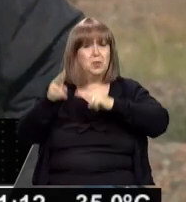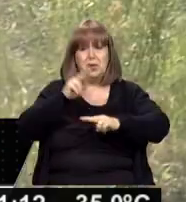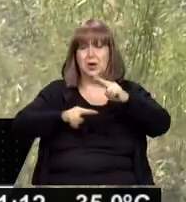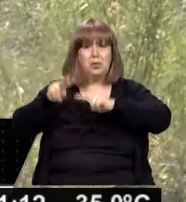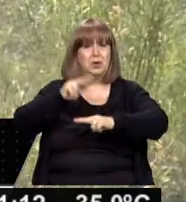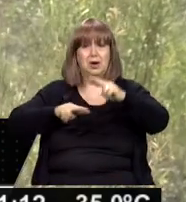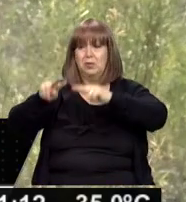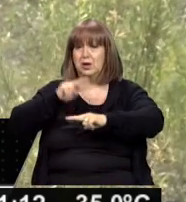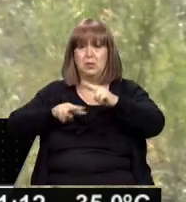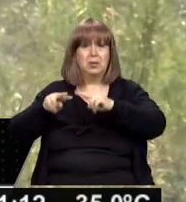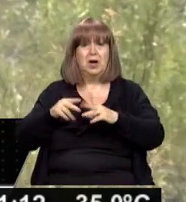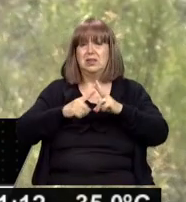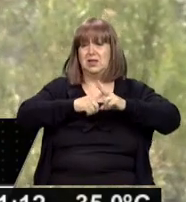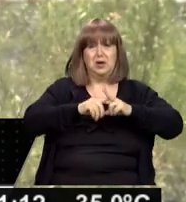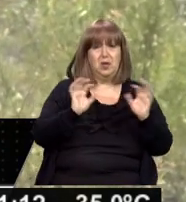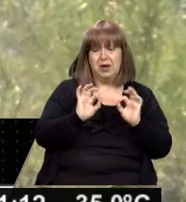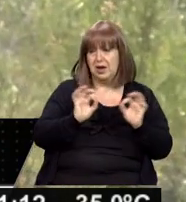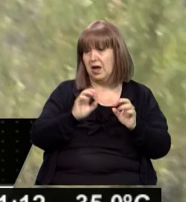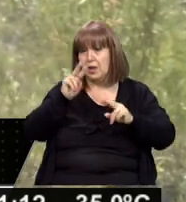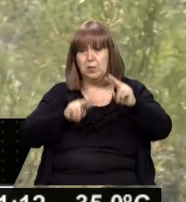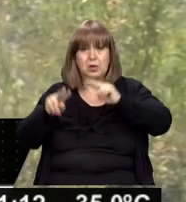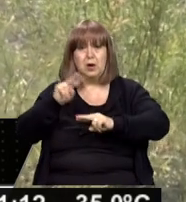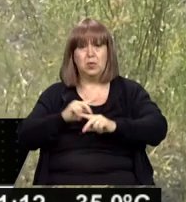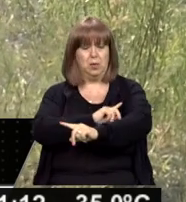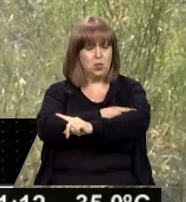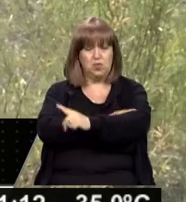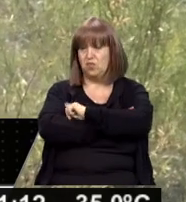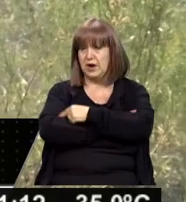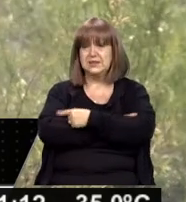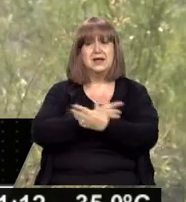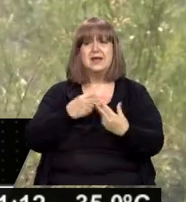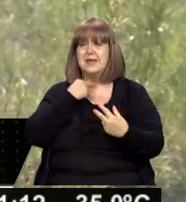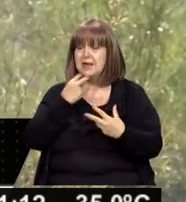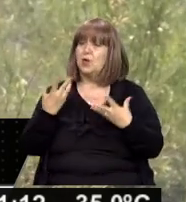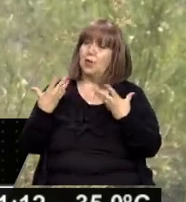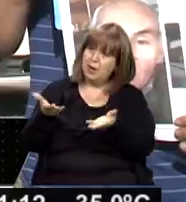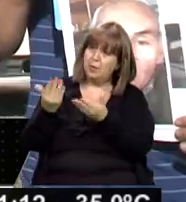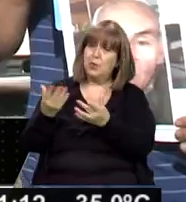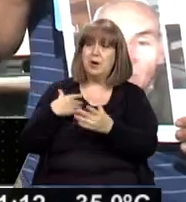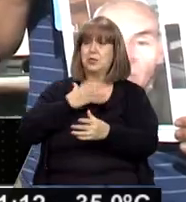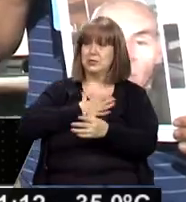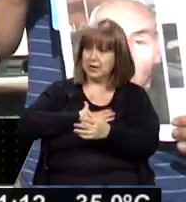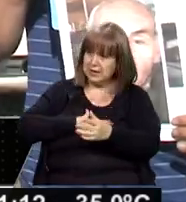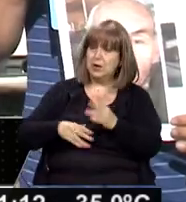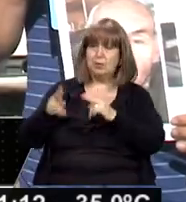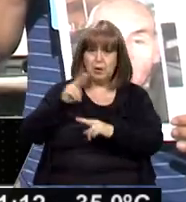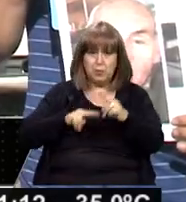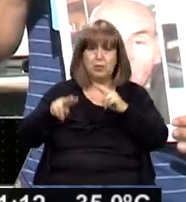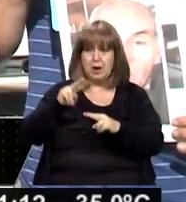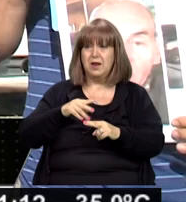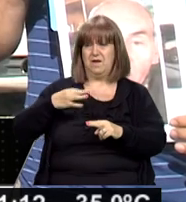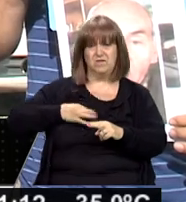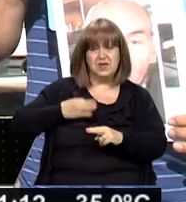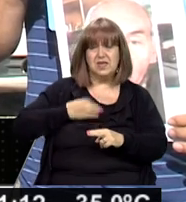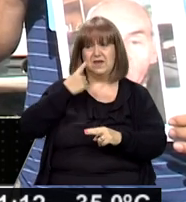somos, sin tecnología, sin nada, encontramos. La fuerza de nosotros era dársela a los hijos, de decir, quédense tranquilos, que lo vamos a encontrar bien y con vida